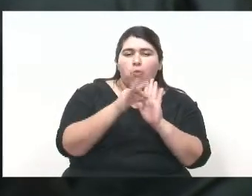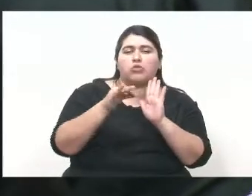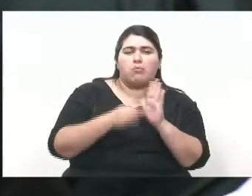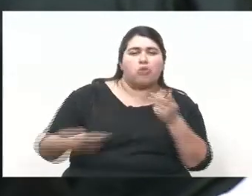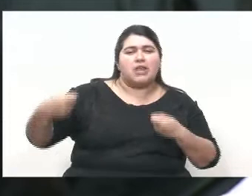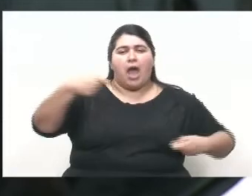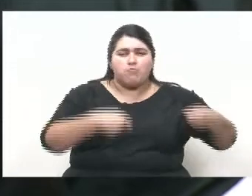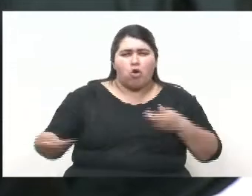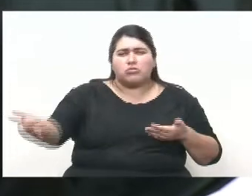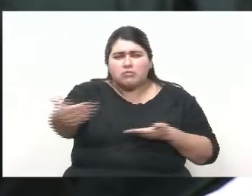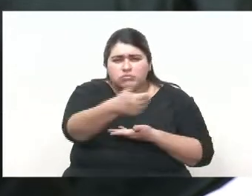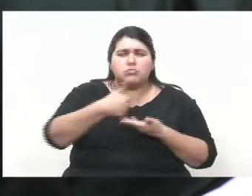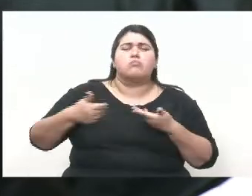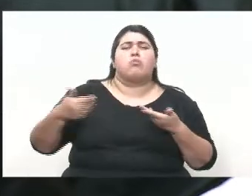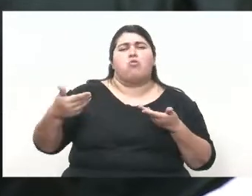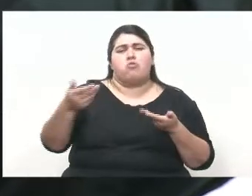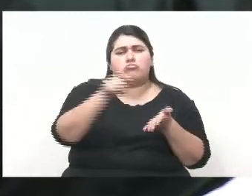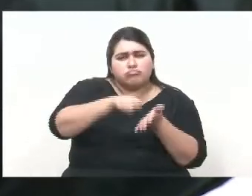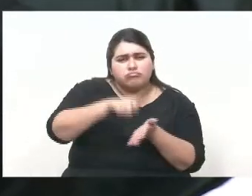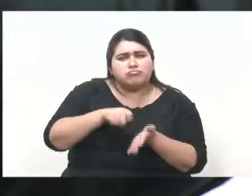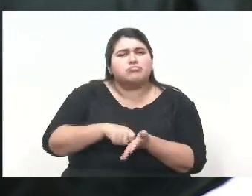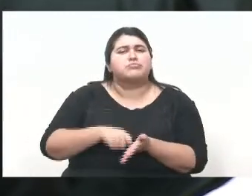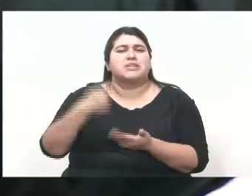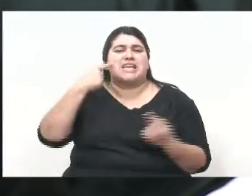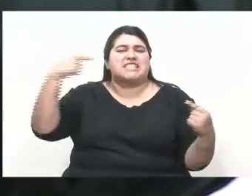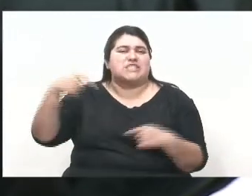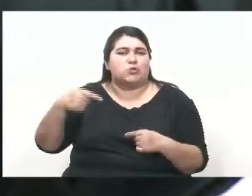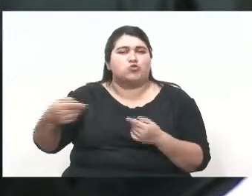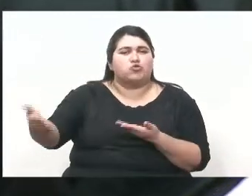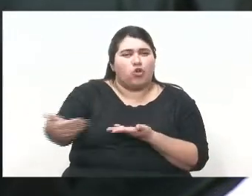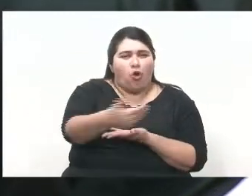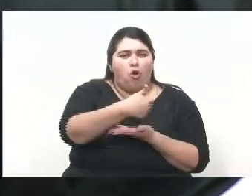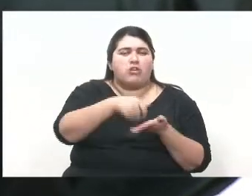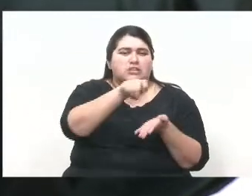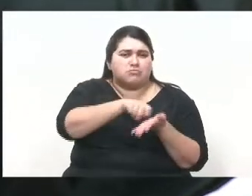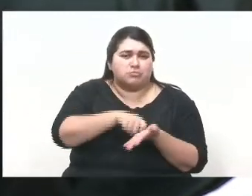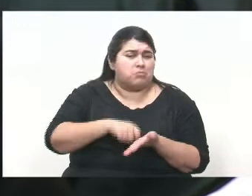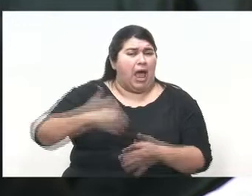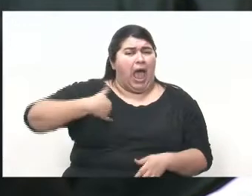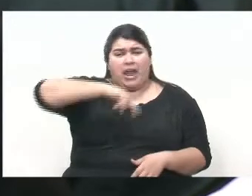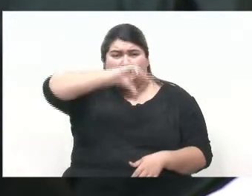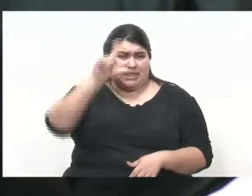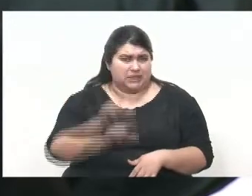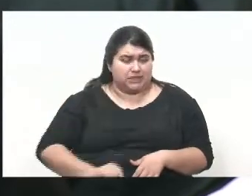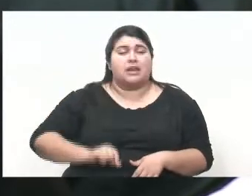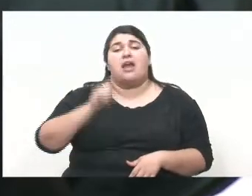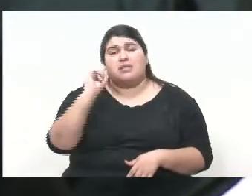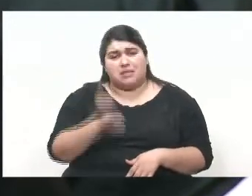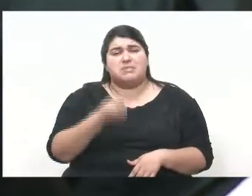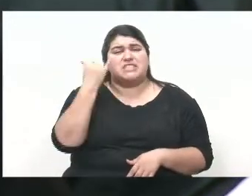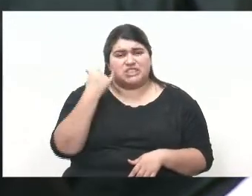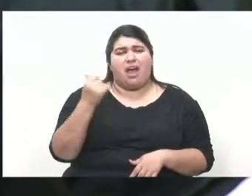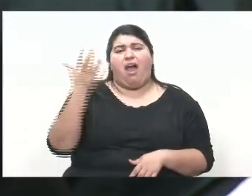sectores y de varias instituciones a lo largo y ancho del país y también tuvieron un